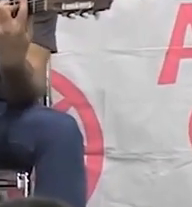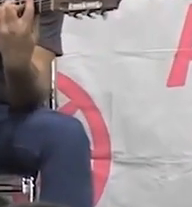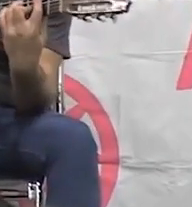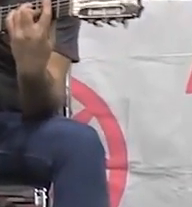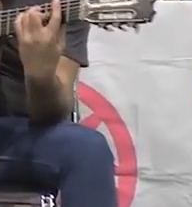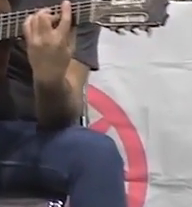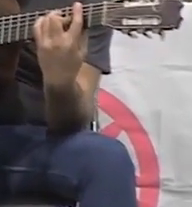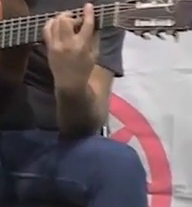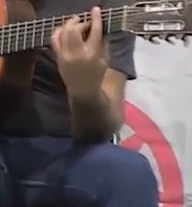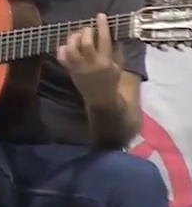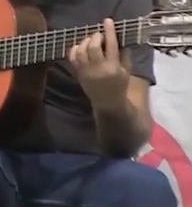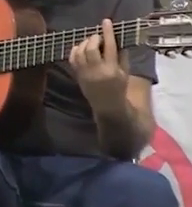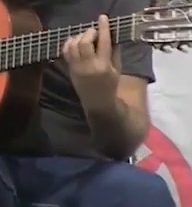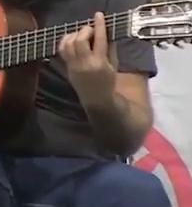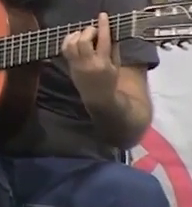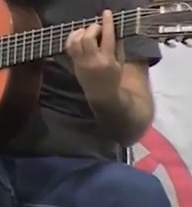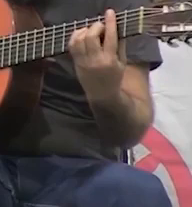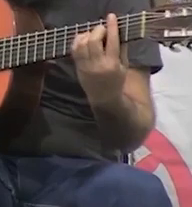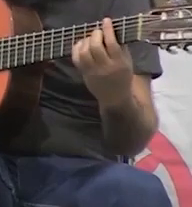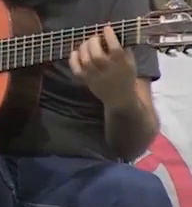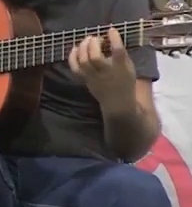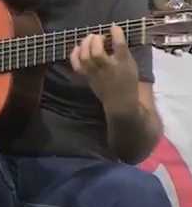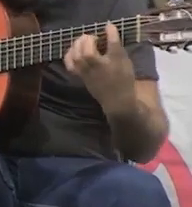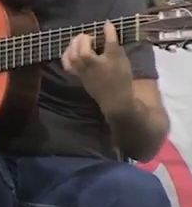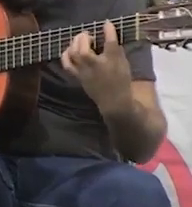romensa